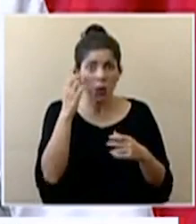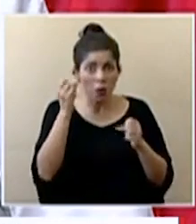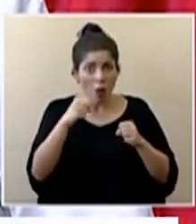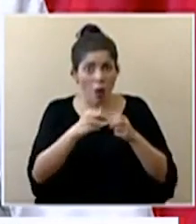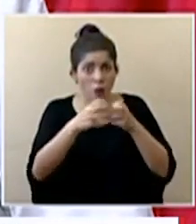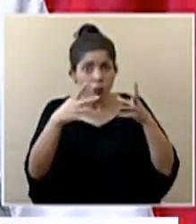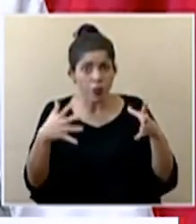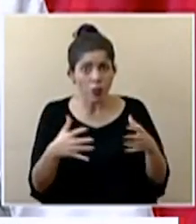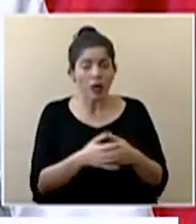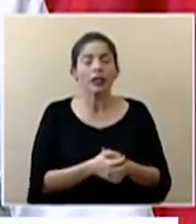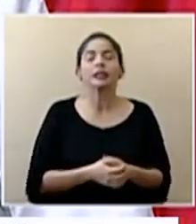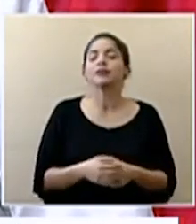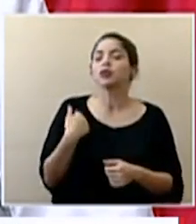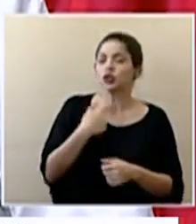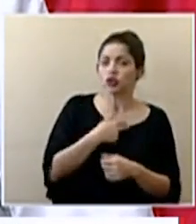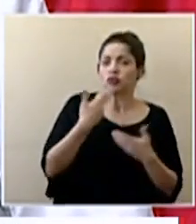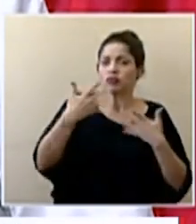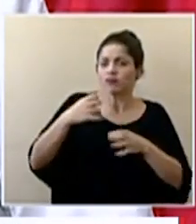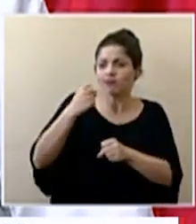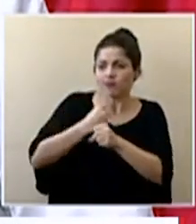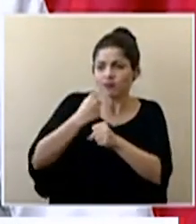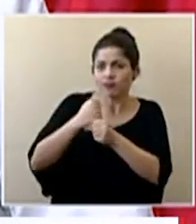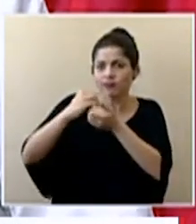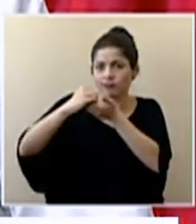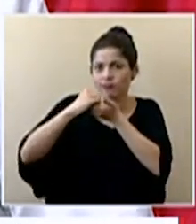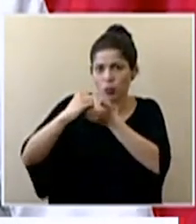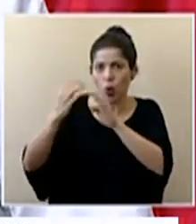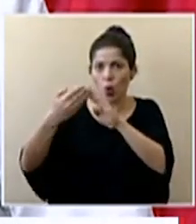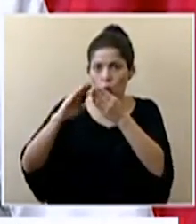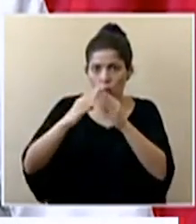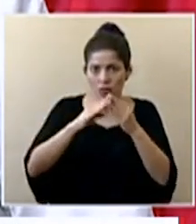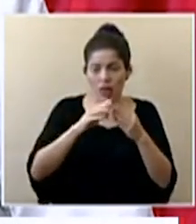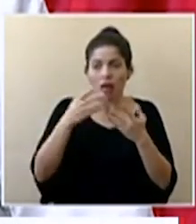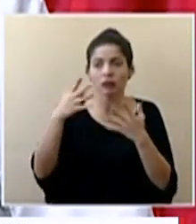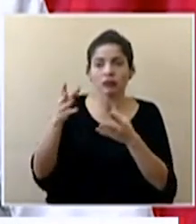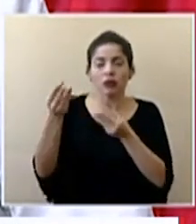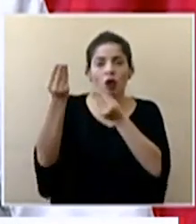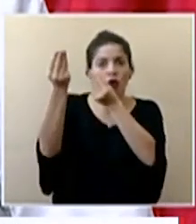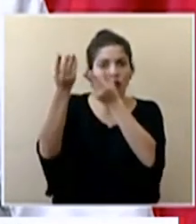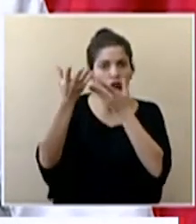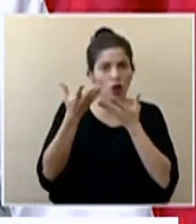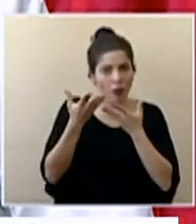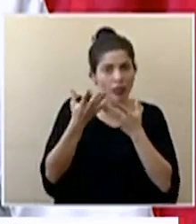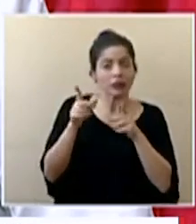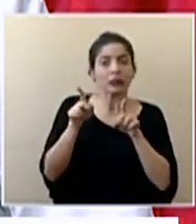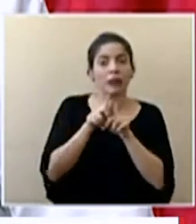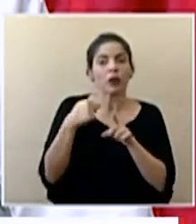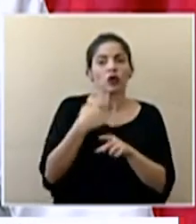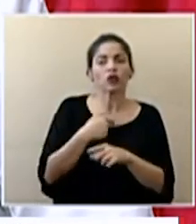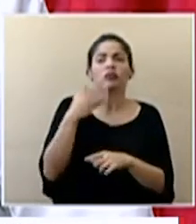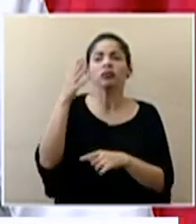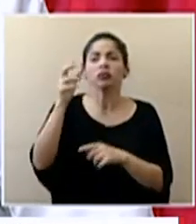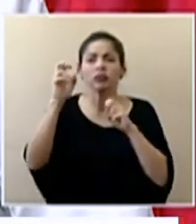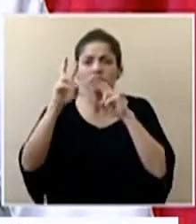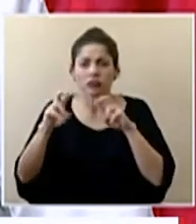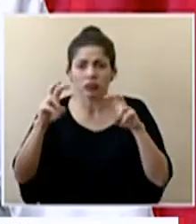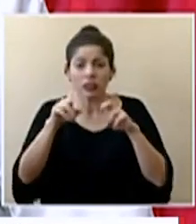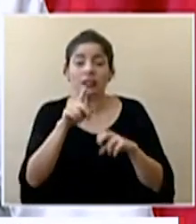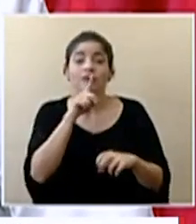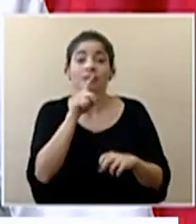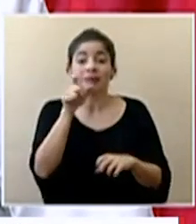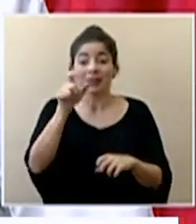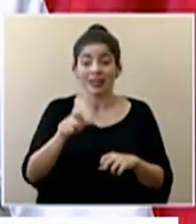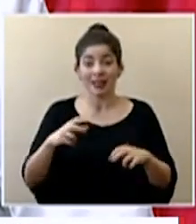una labor justamente con las mismas comunidades donde hemos recibido información y hemos ido a verificar lo cierto es que el